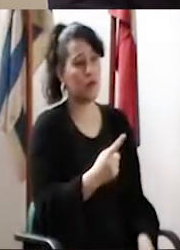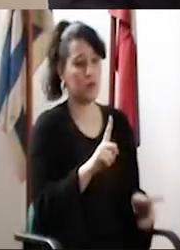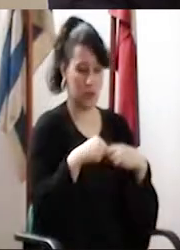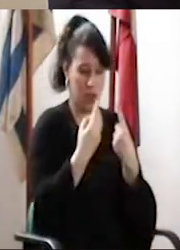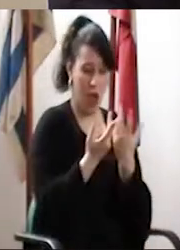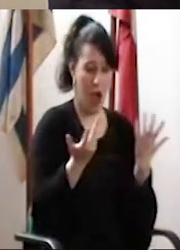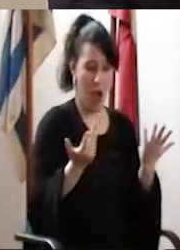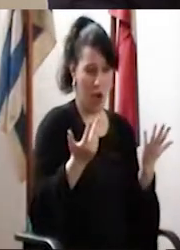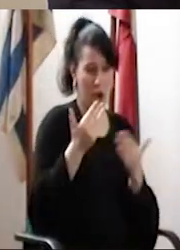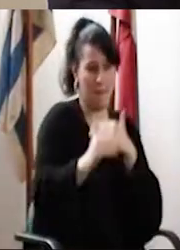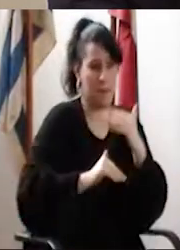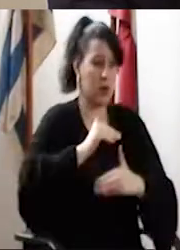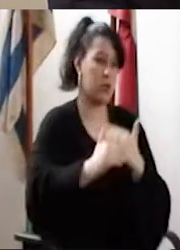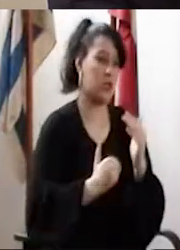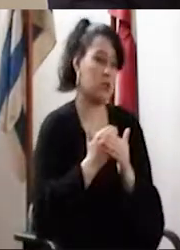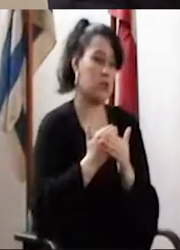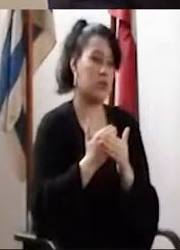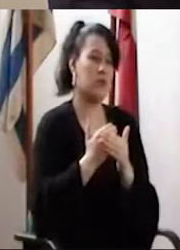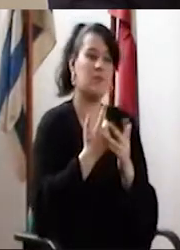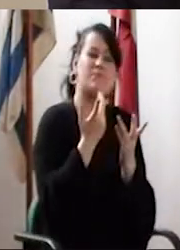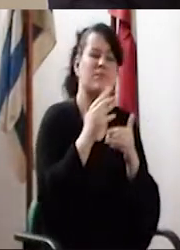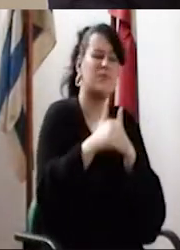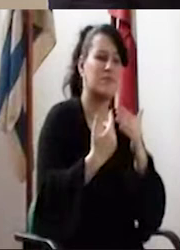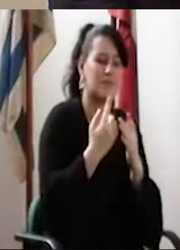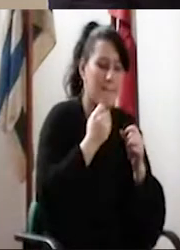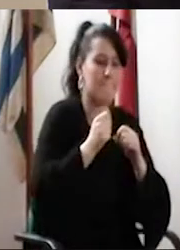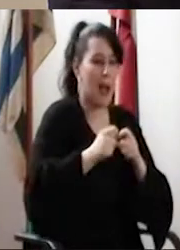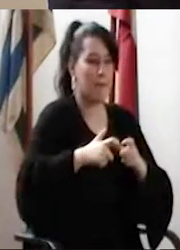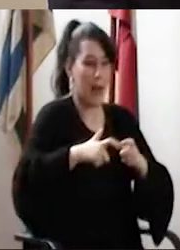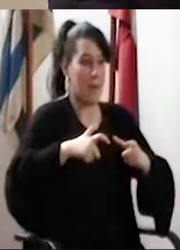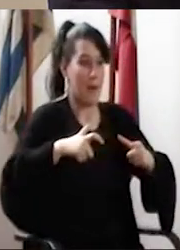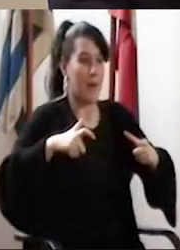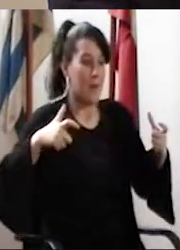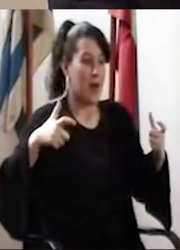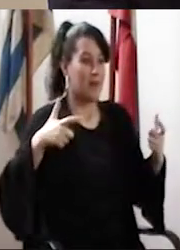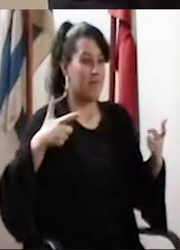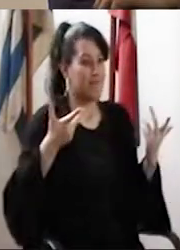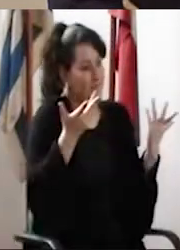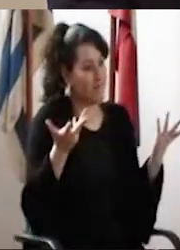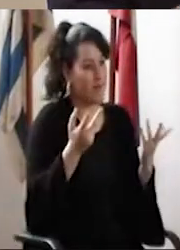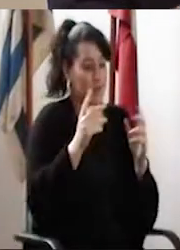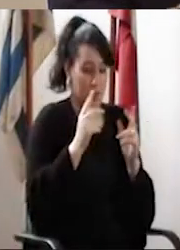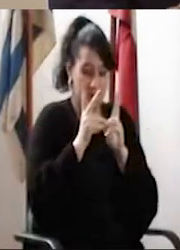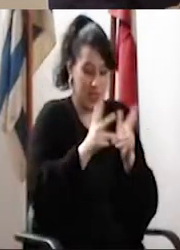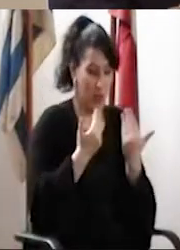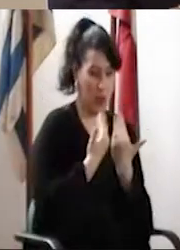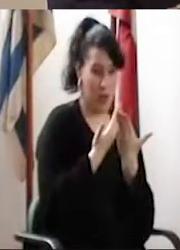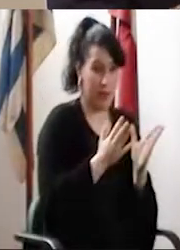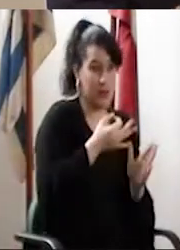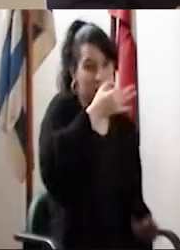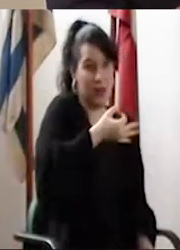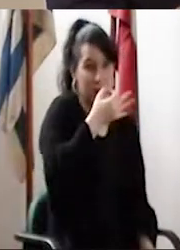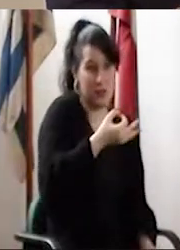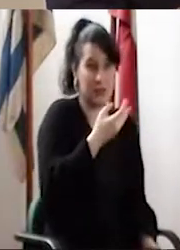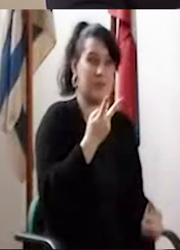diría que estamos en ese proceso de crecimiento y que de alguna manera, lo que decía